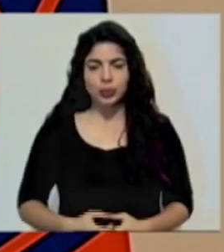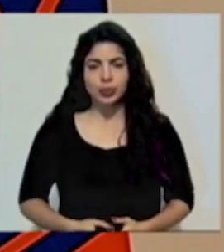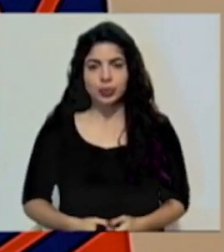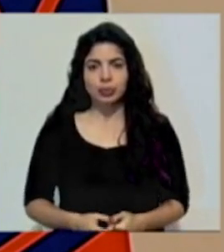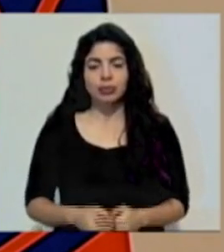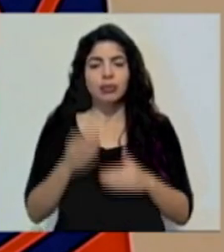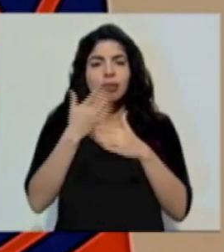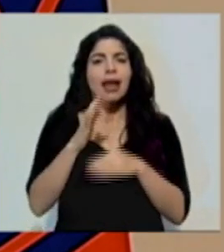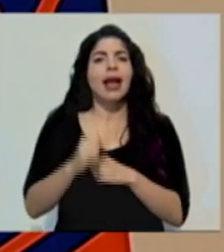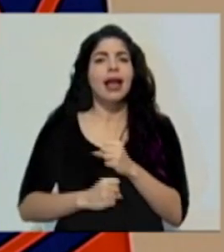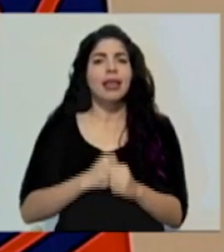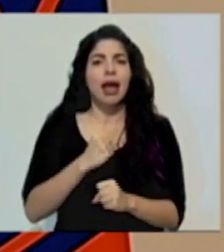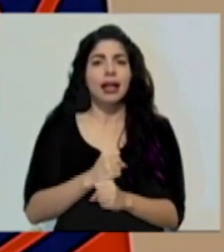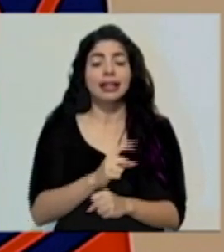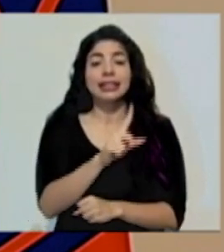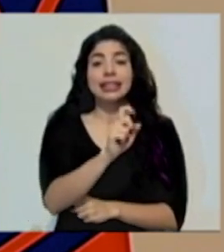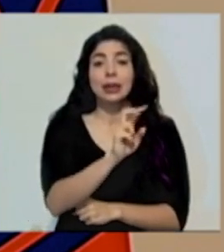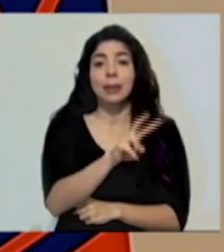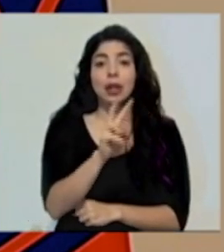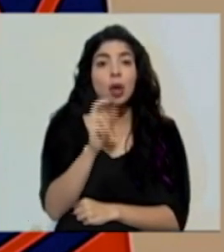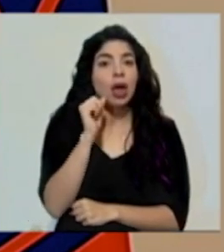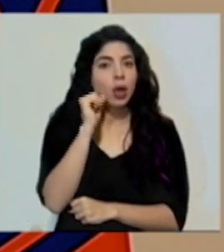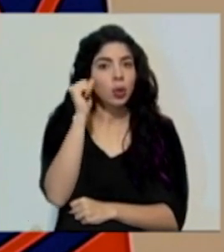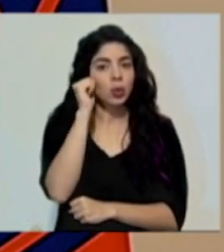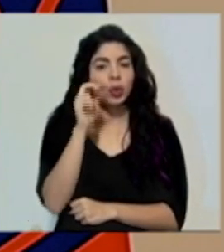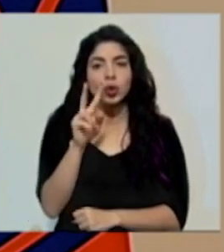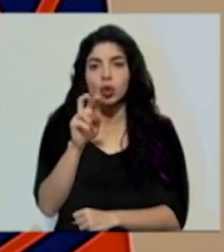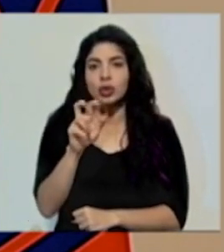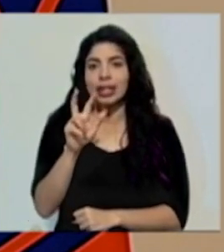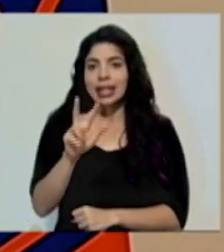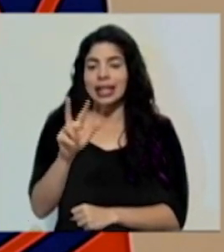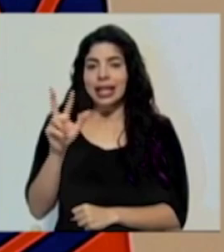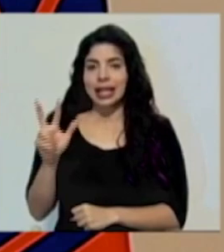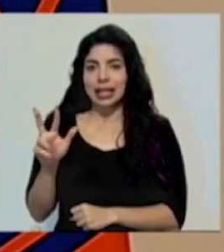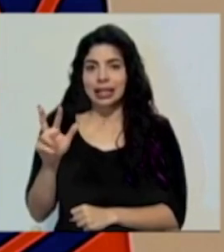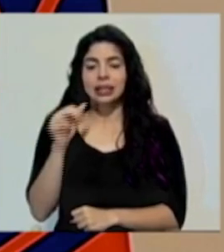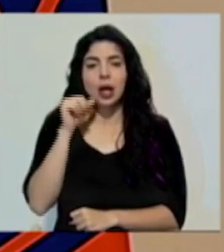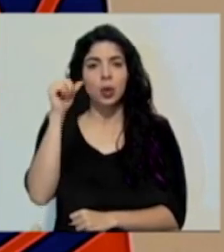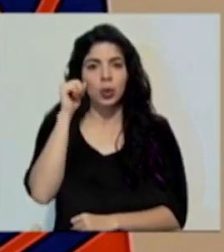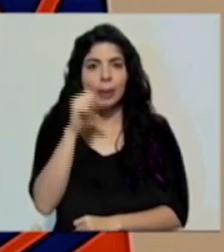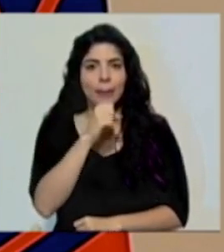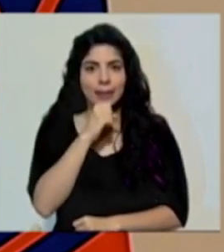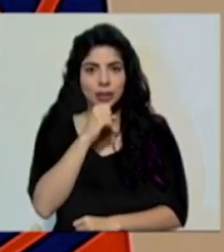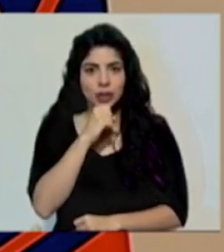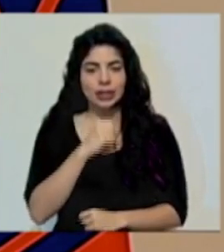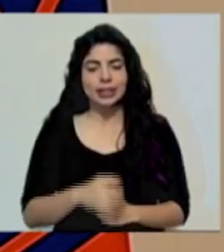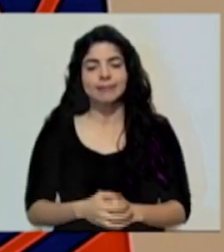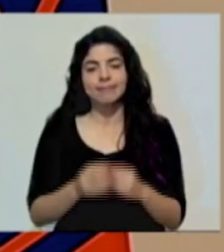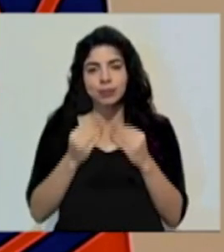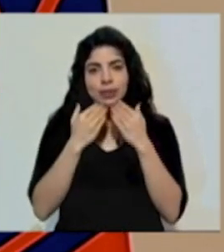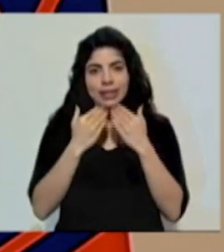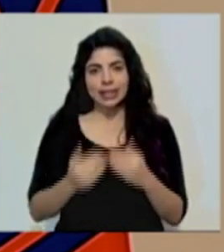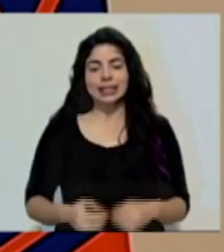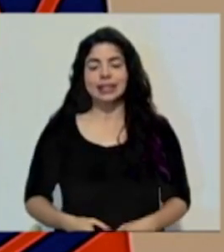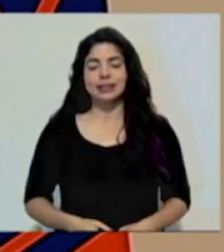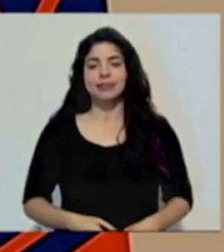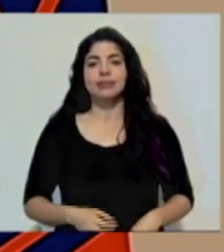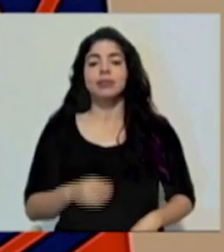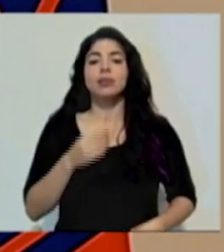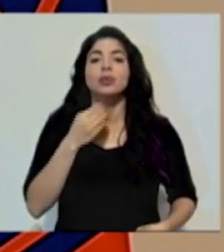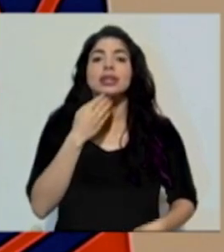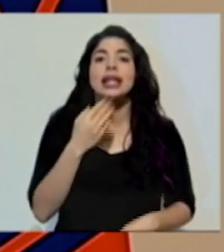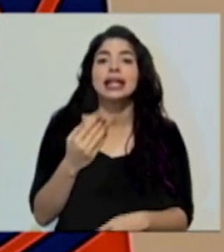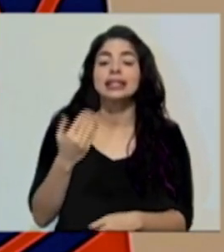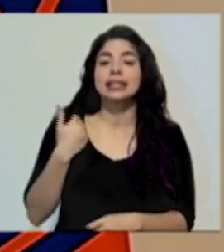Por edad 122 son adultos y 233 adultos mayores. Muchas gracias. Muchas